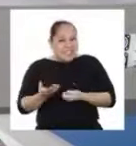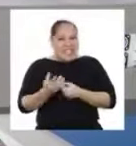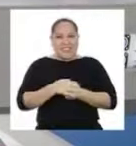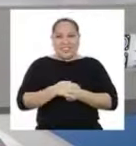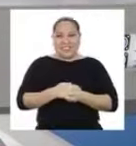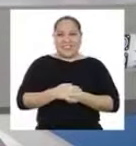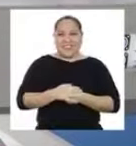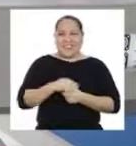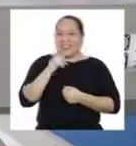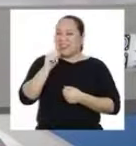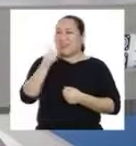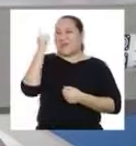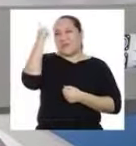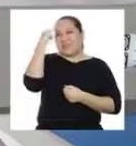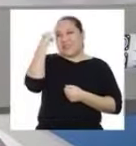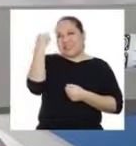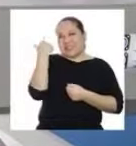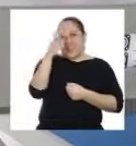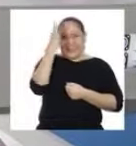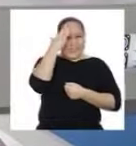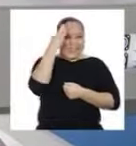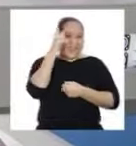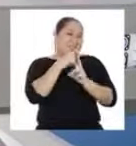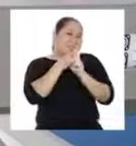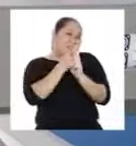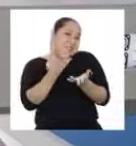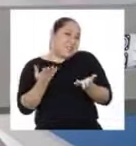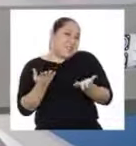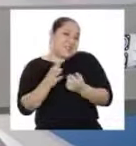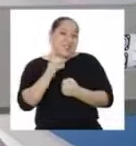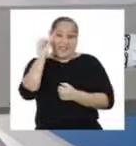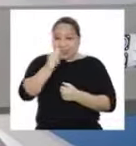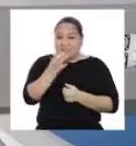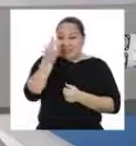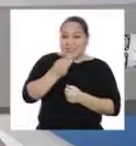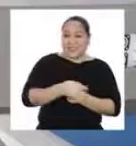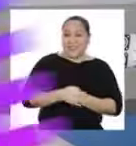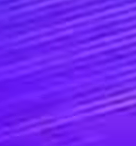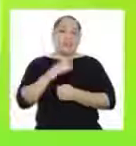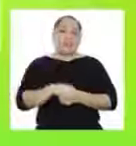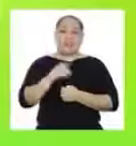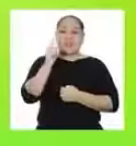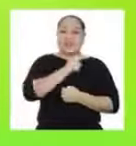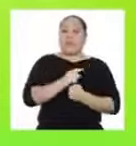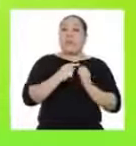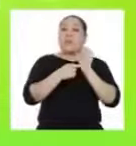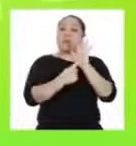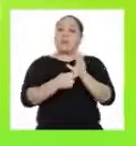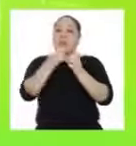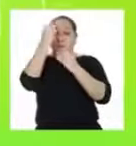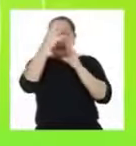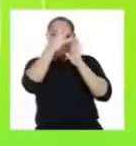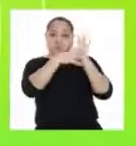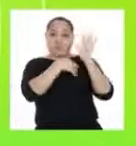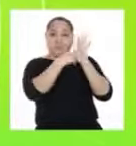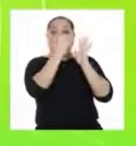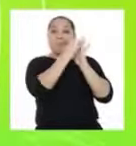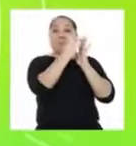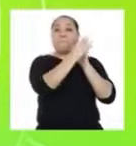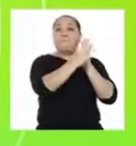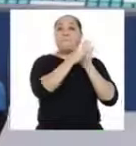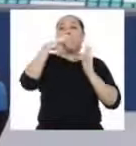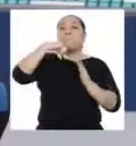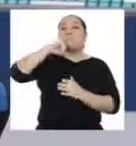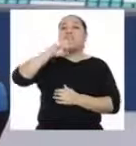interesante! Creo que ya saben la respuesta, ¿no? Podemos representar la información en un